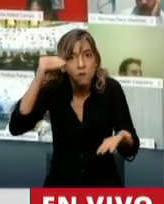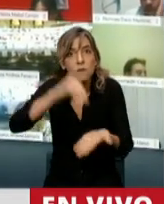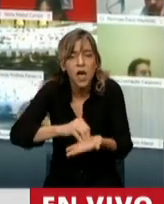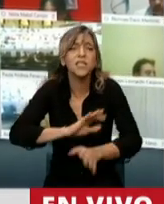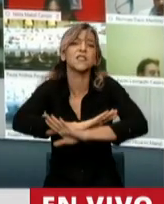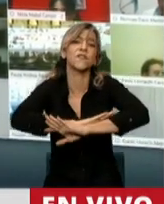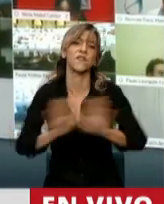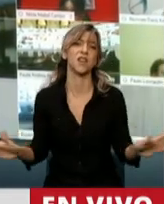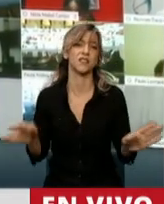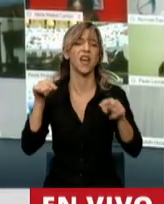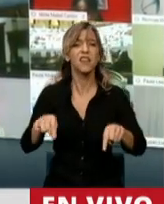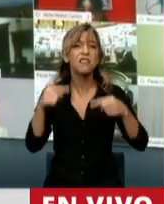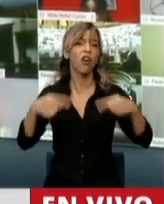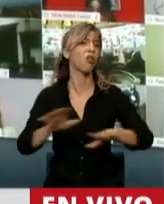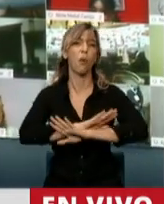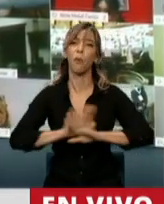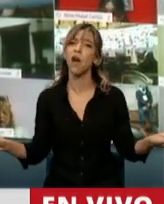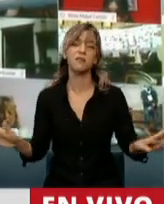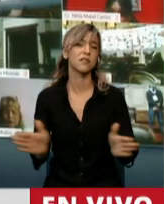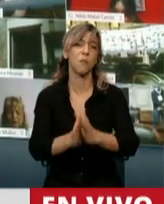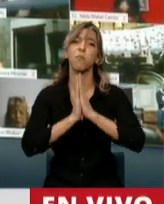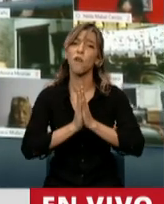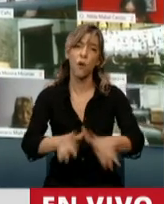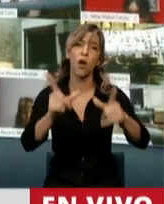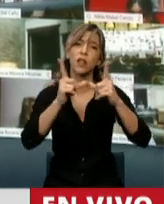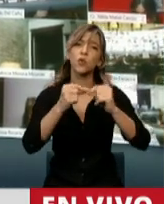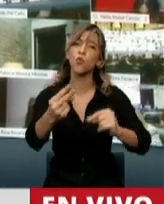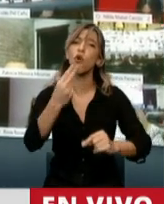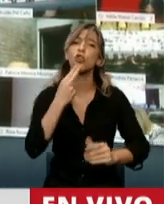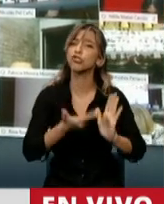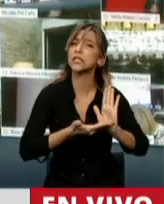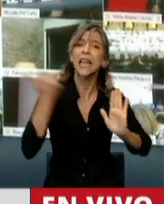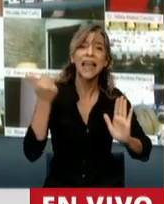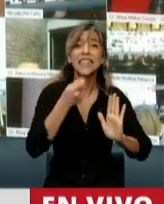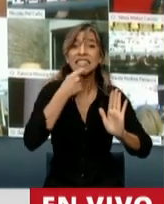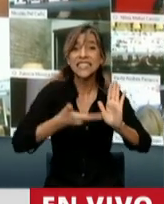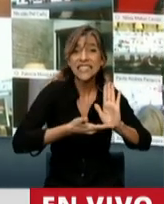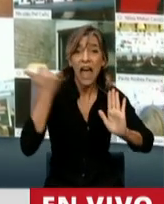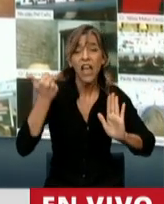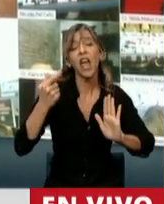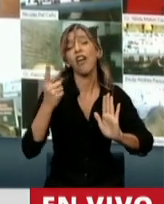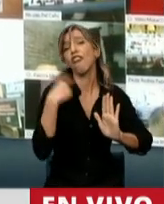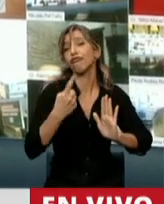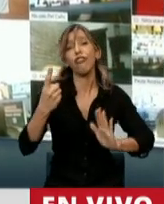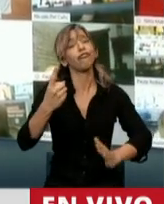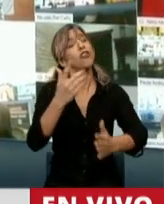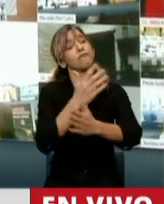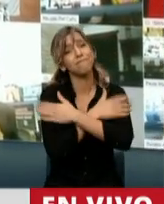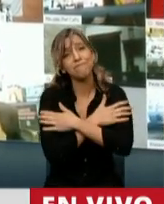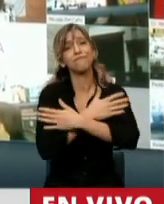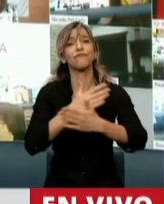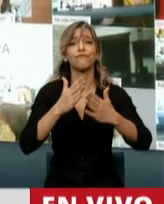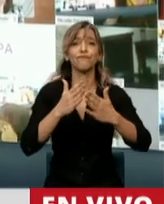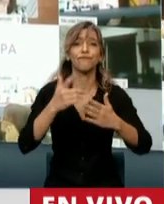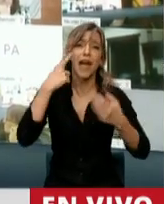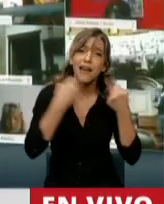cosas. No tenemos por qué aceptarlas. Saquen, por favor, el artículo 11 y nos vamos a abrazar todos en el consenso de una